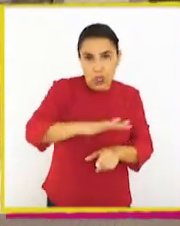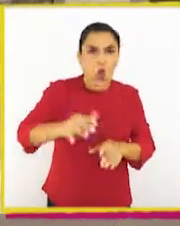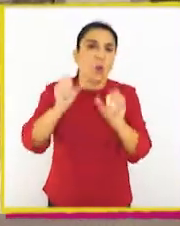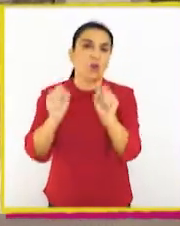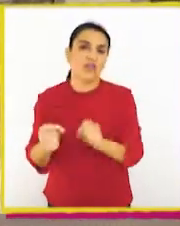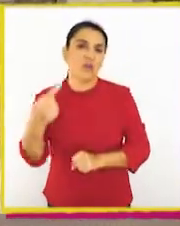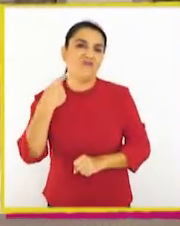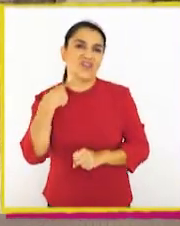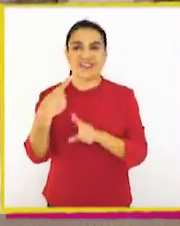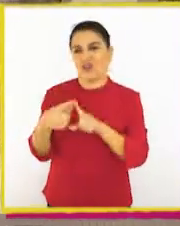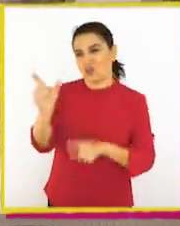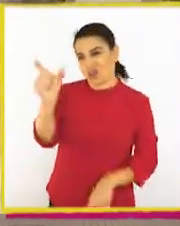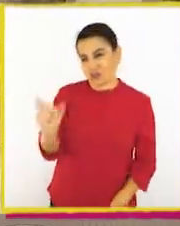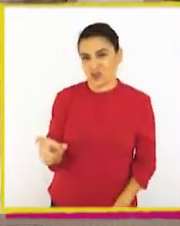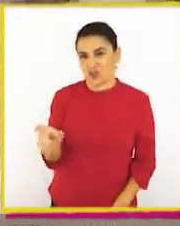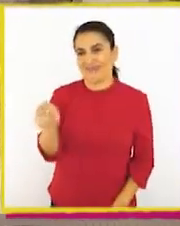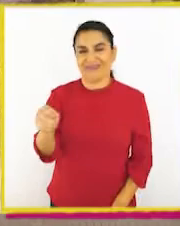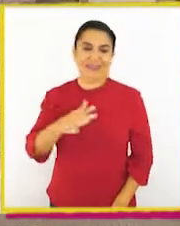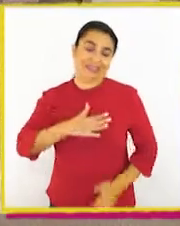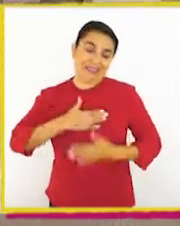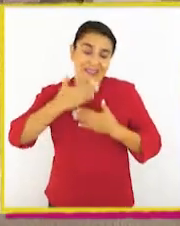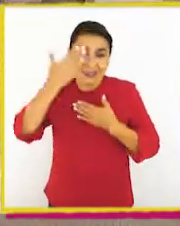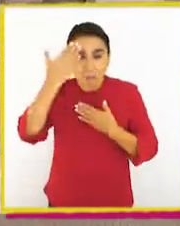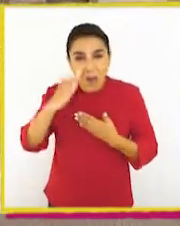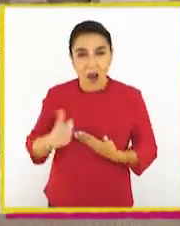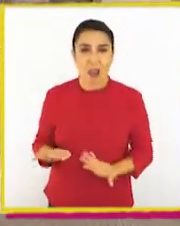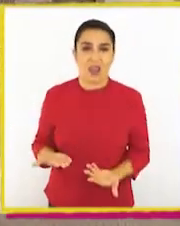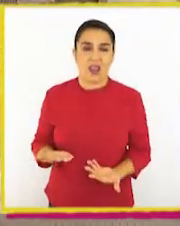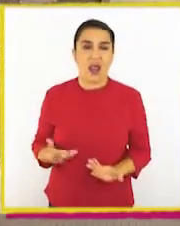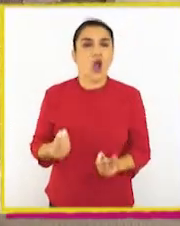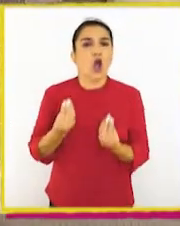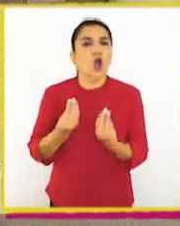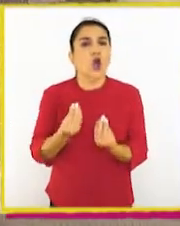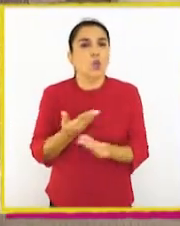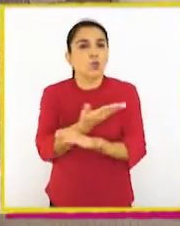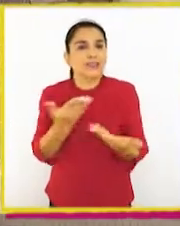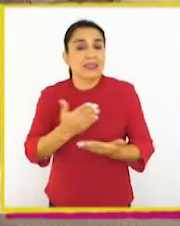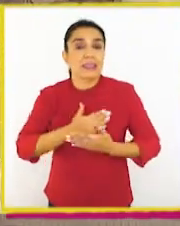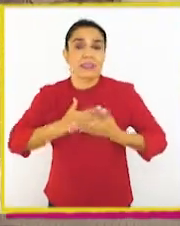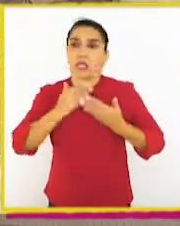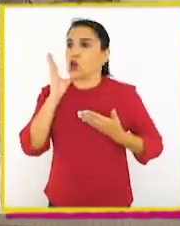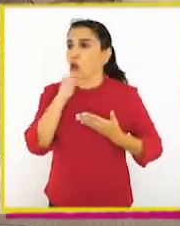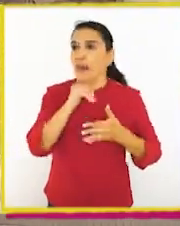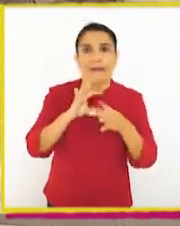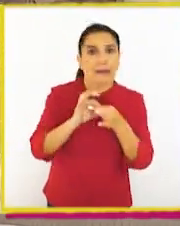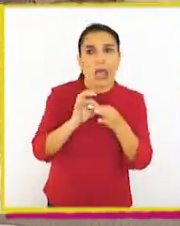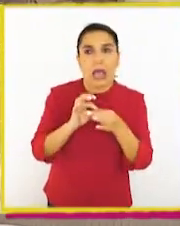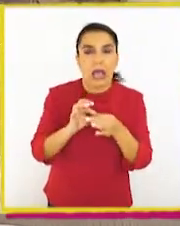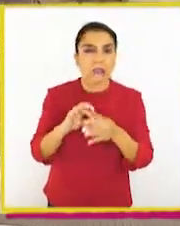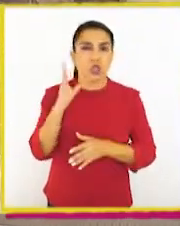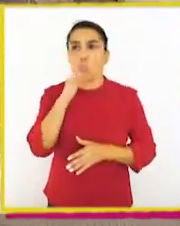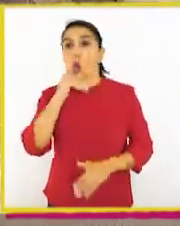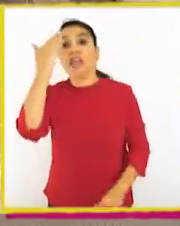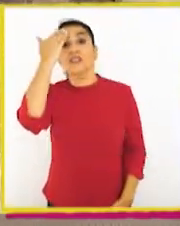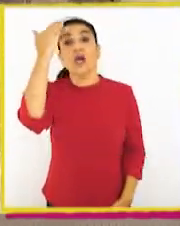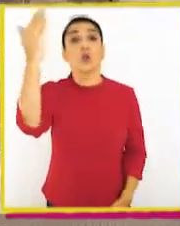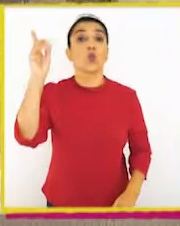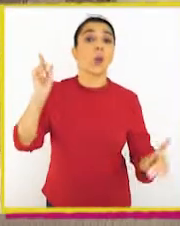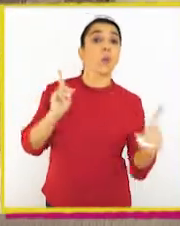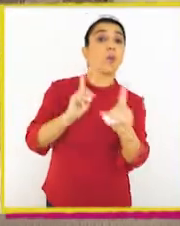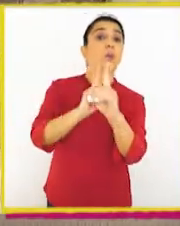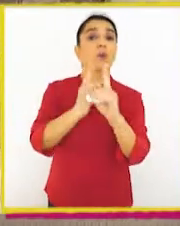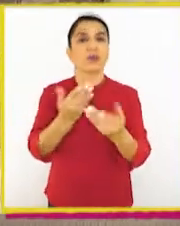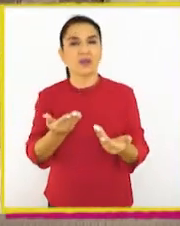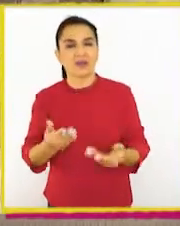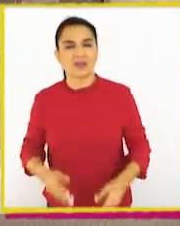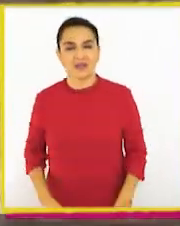podemos afectar a otra persona y puede sentirse mal. ¿Cómo se sentirían si no les dan las gracias o no los saludan cuando se